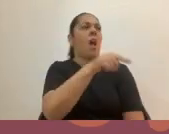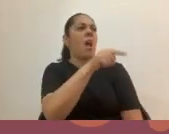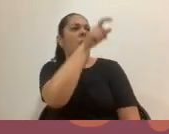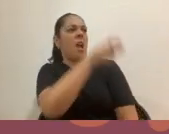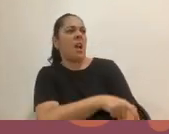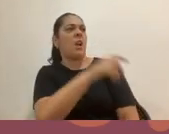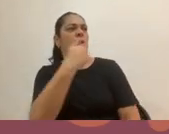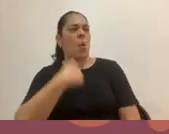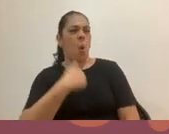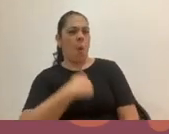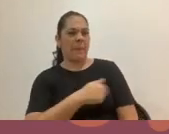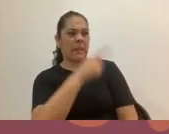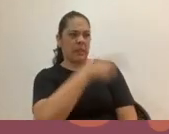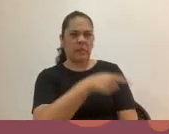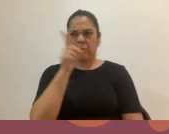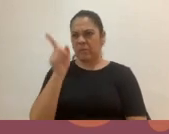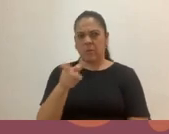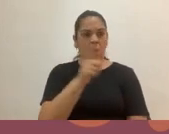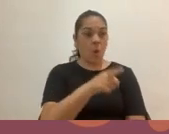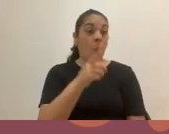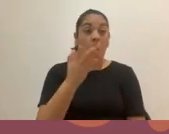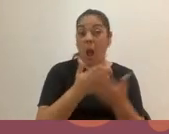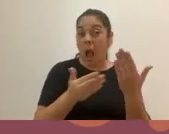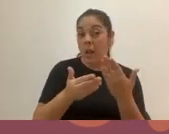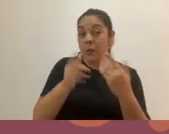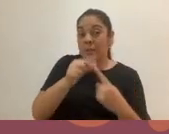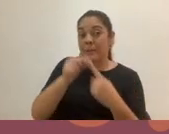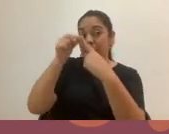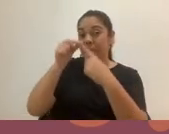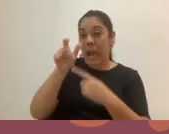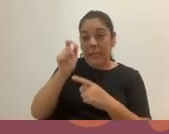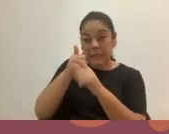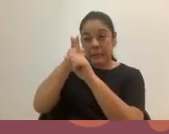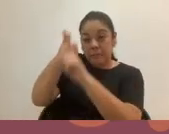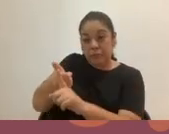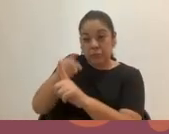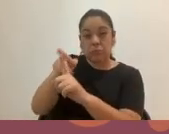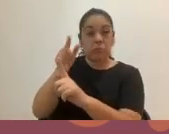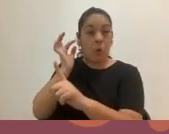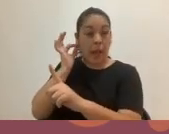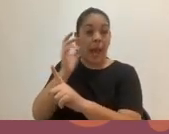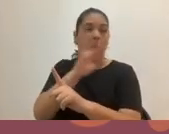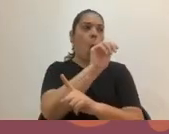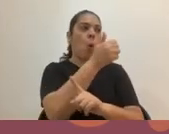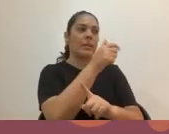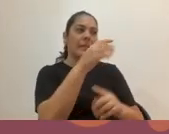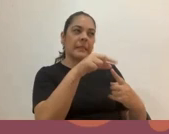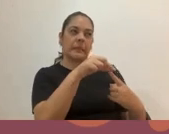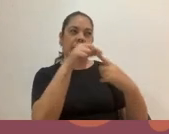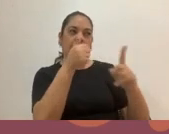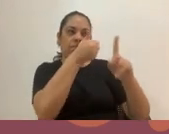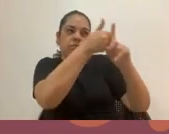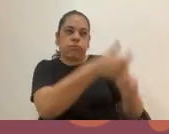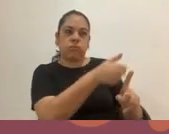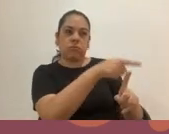O ciertas cosas especialmente para los hombres y otras para las mujeres. Entonces, acá incluso